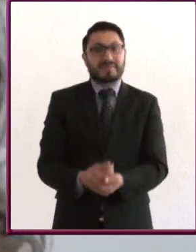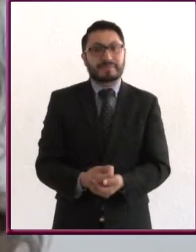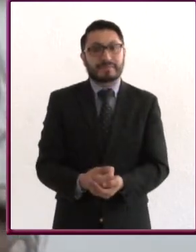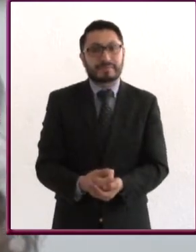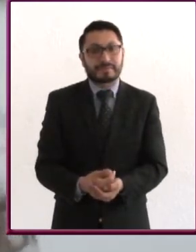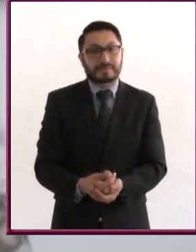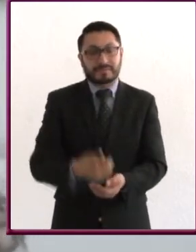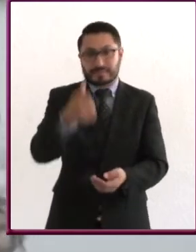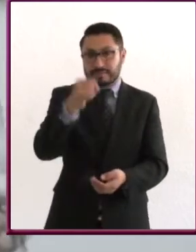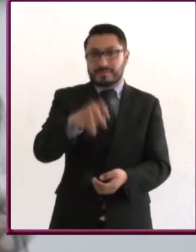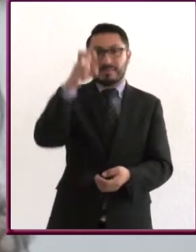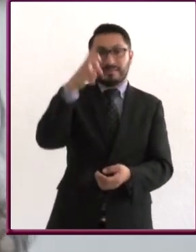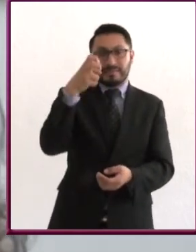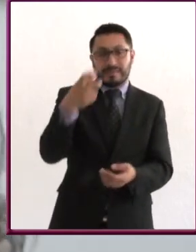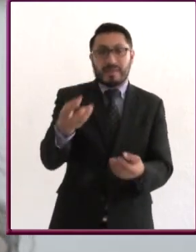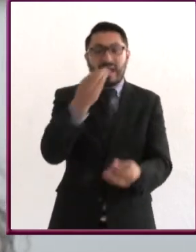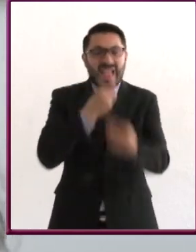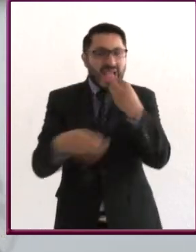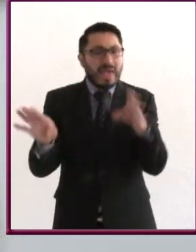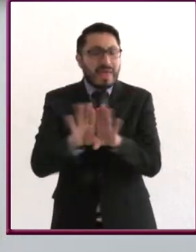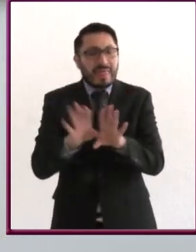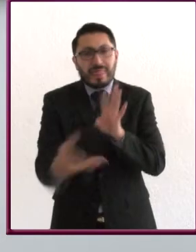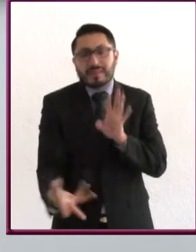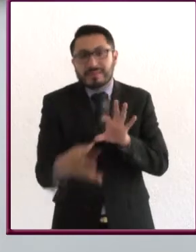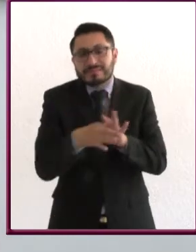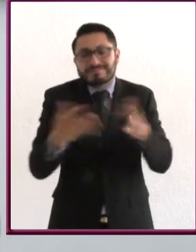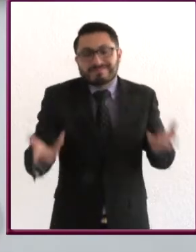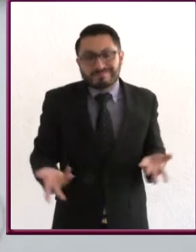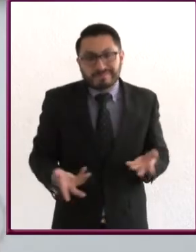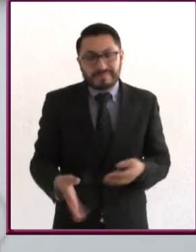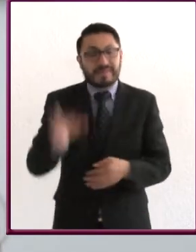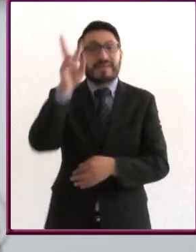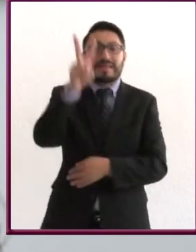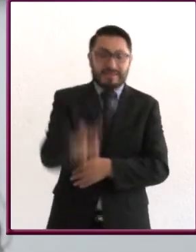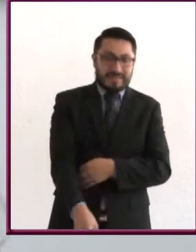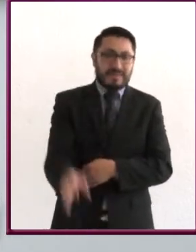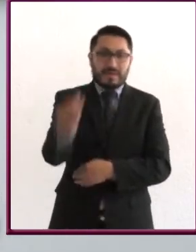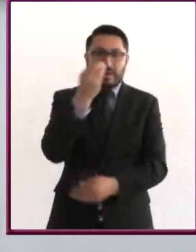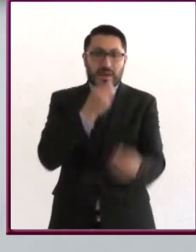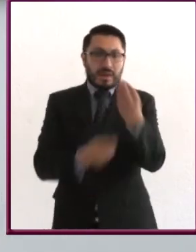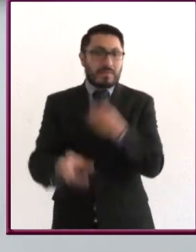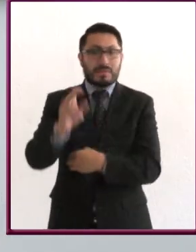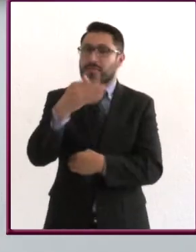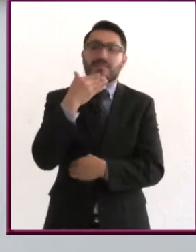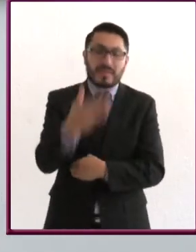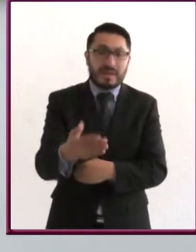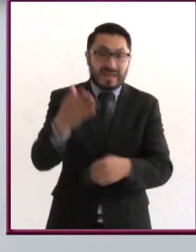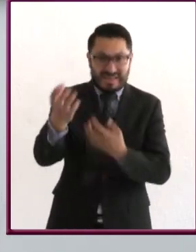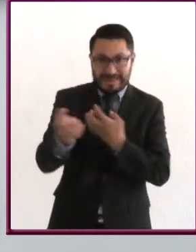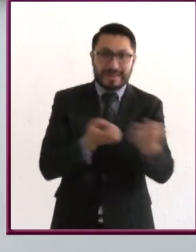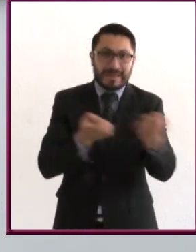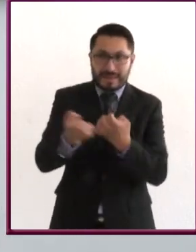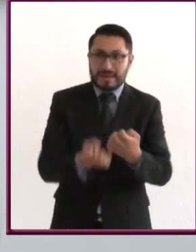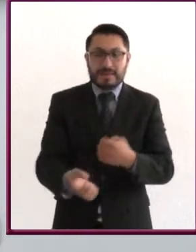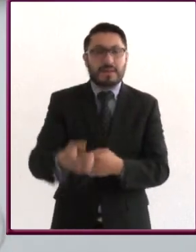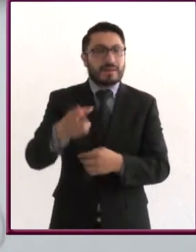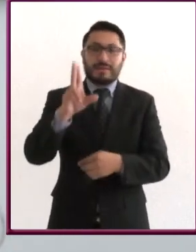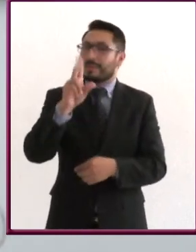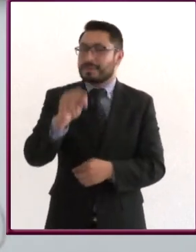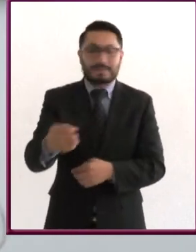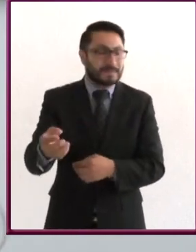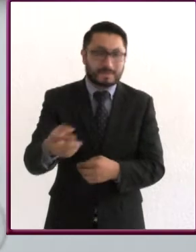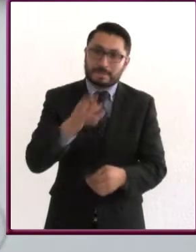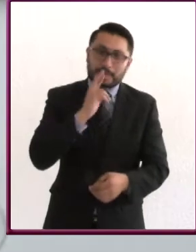aquí la comida ¿cómo entra? Por supuesto que si no tenemos una buena alimentación, por más que hagamos ejercicio, no vamos a tener los